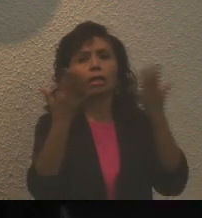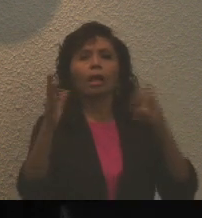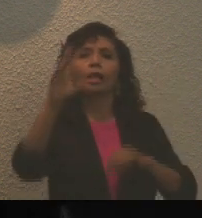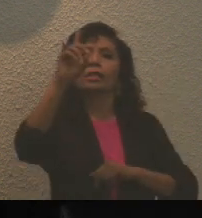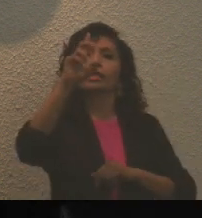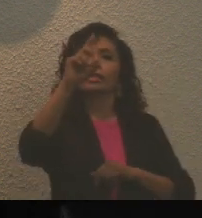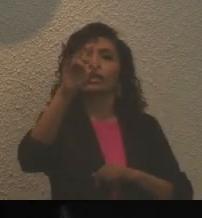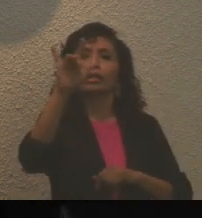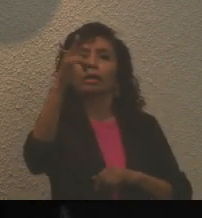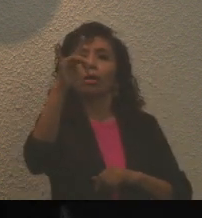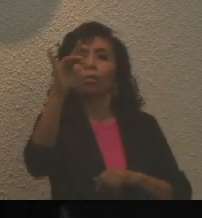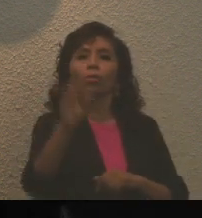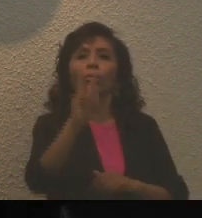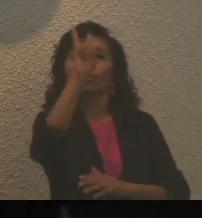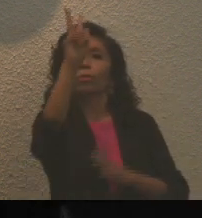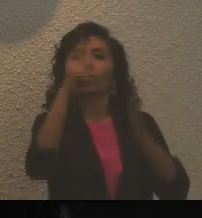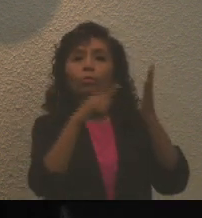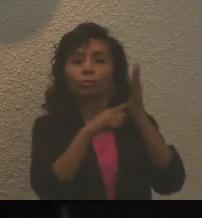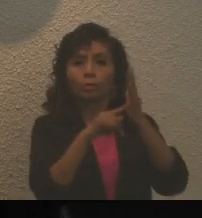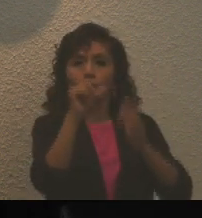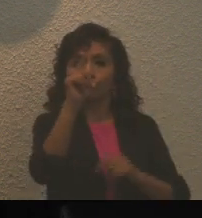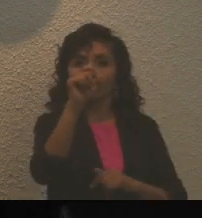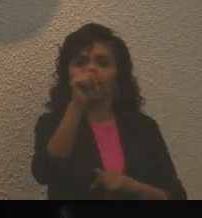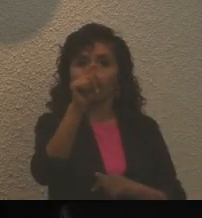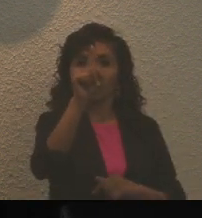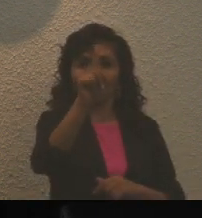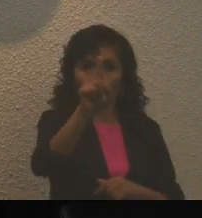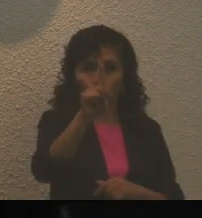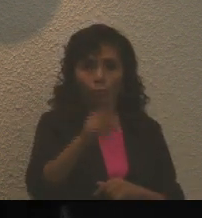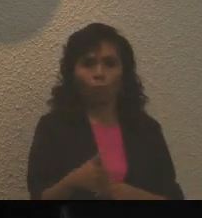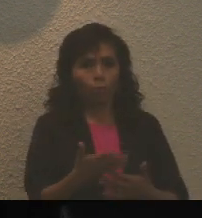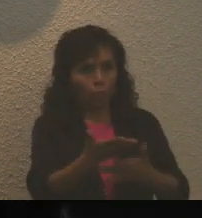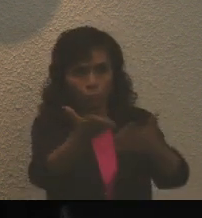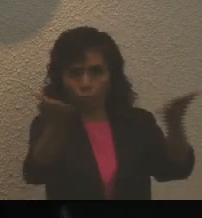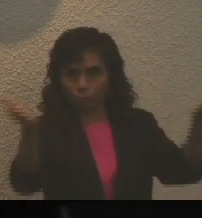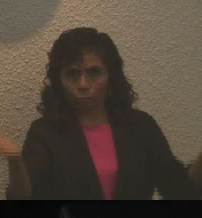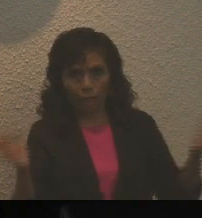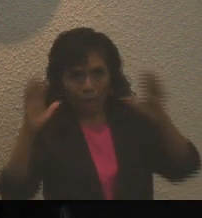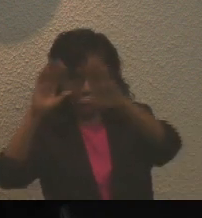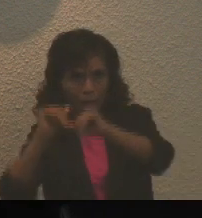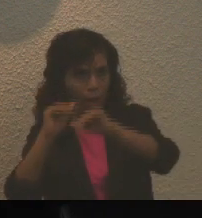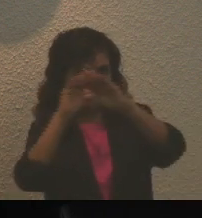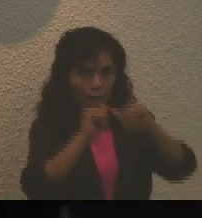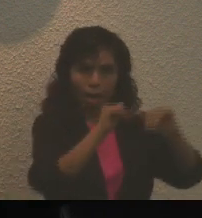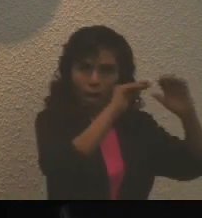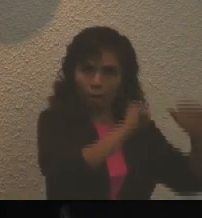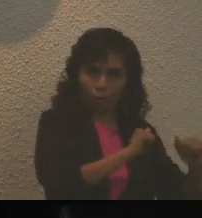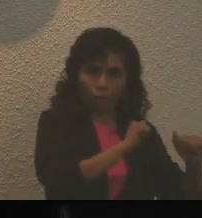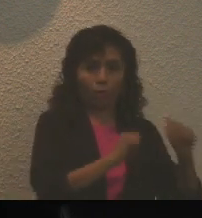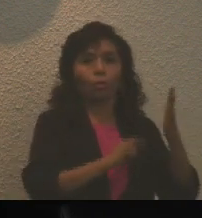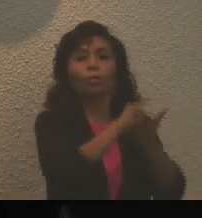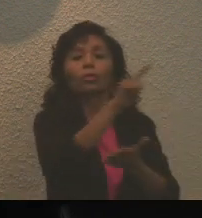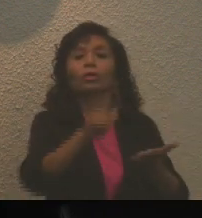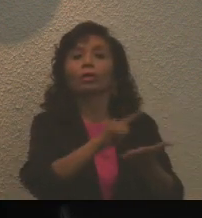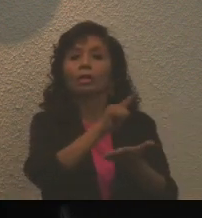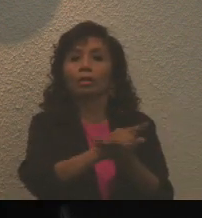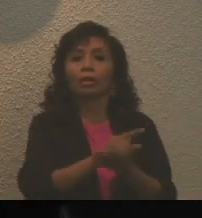julio del año 2021, de conformidad con las disposiciones contenidas del decreto